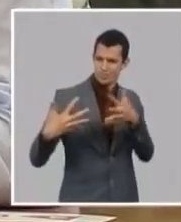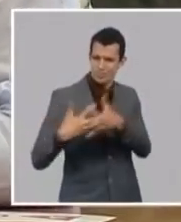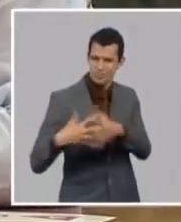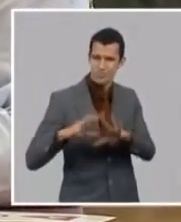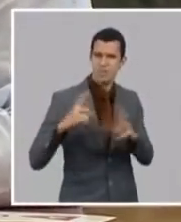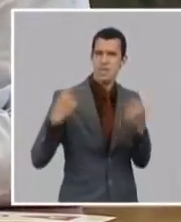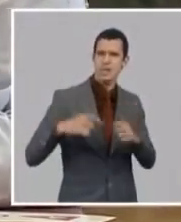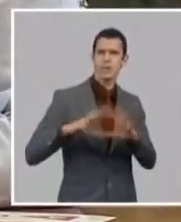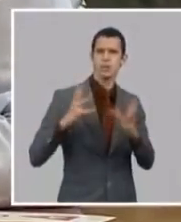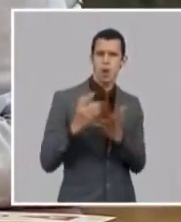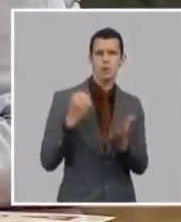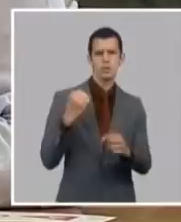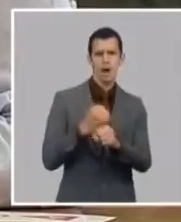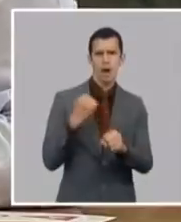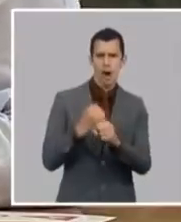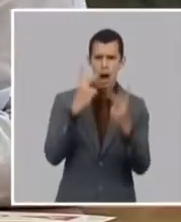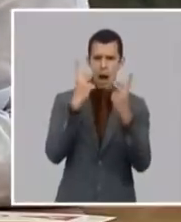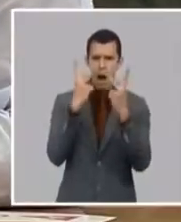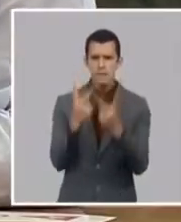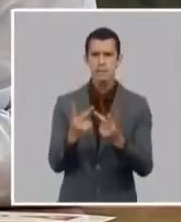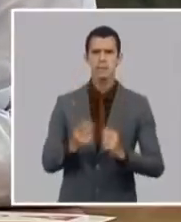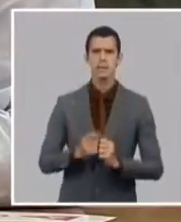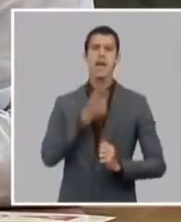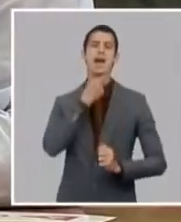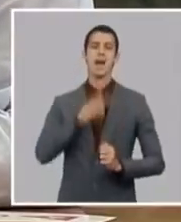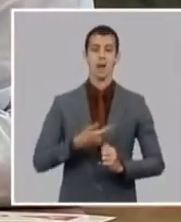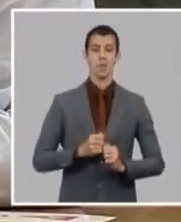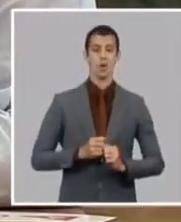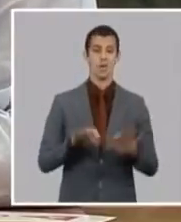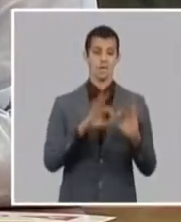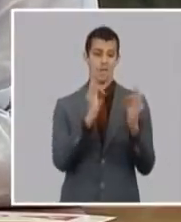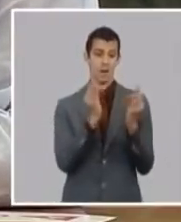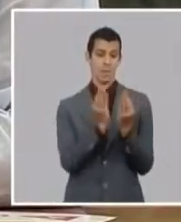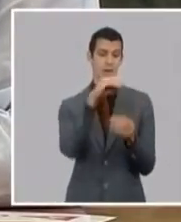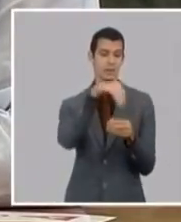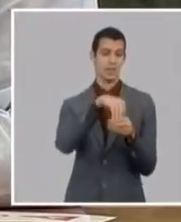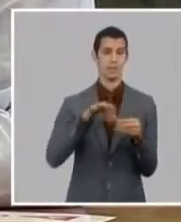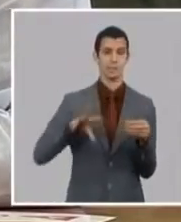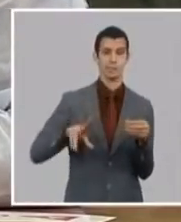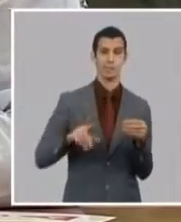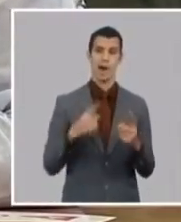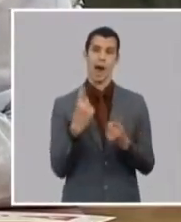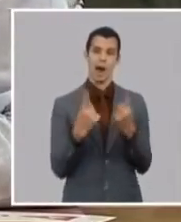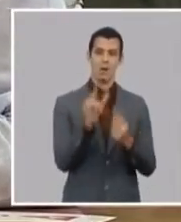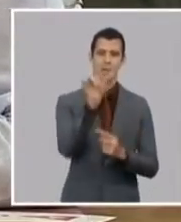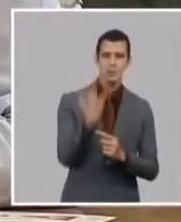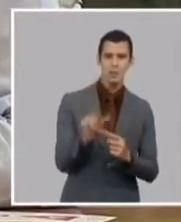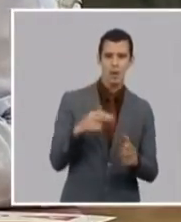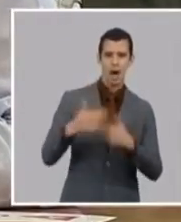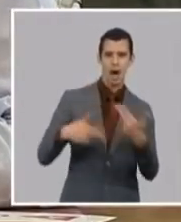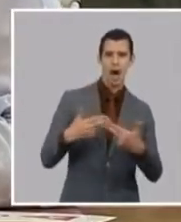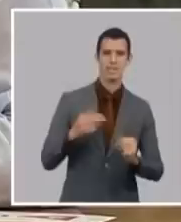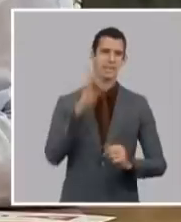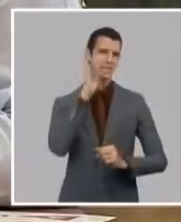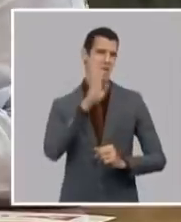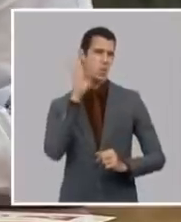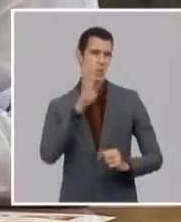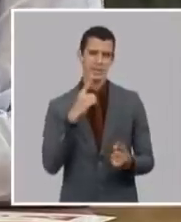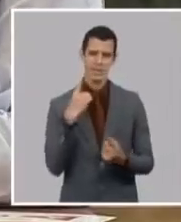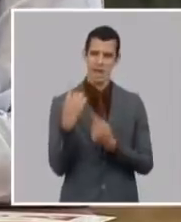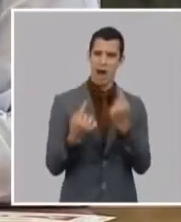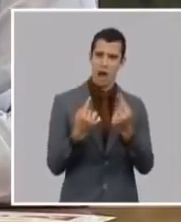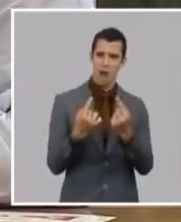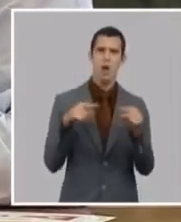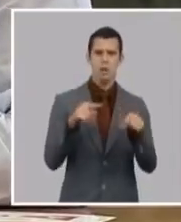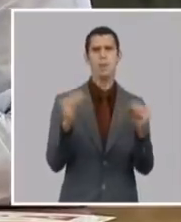disfuncionales donde hay hijos de familias disfuncionales que entonces están en más condiciones de vulnerabilidad para ser entonces de sectores de nuestro